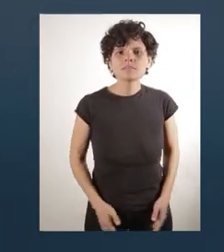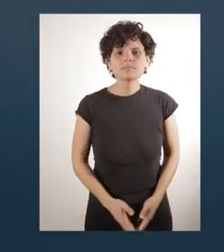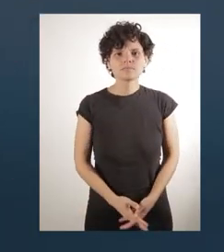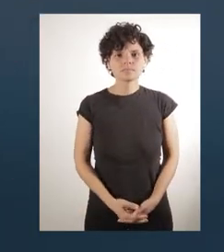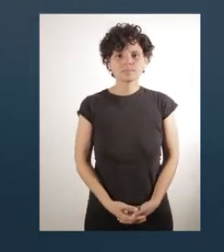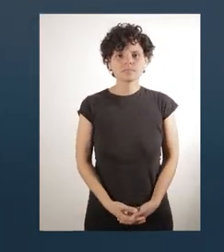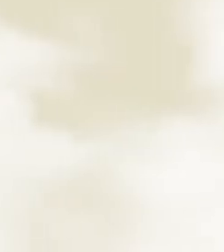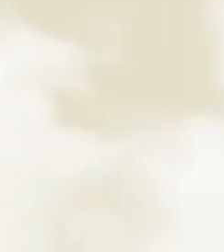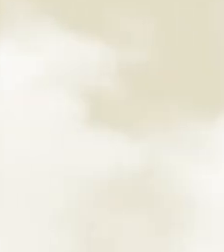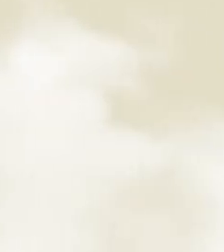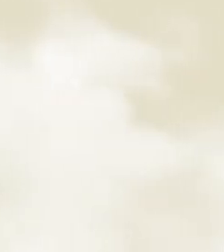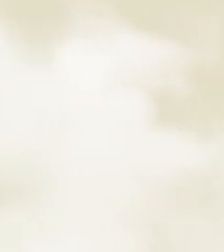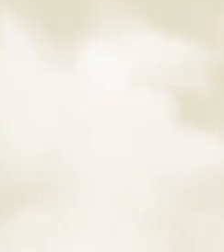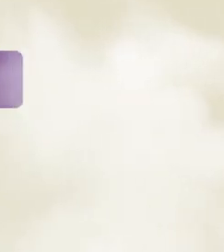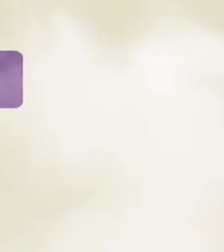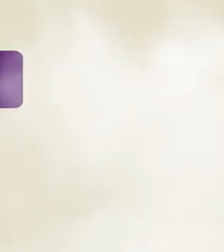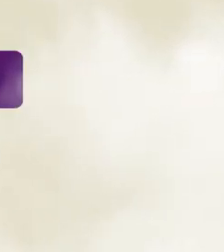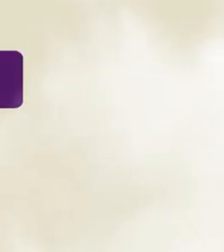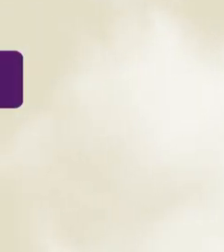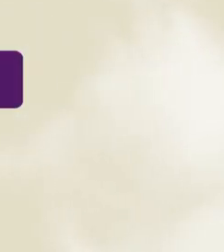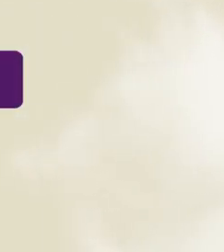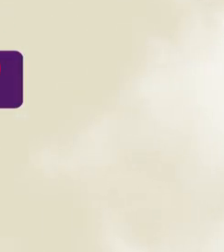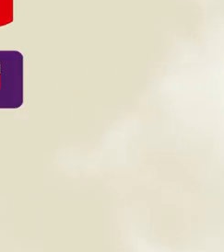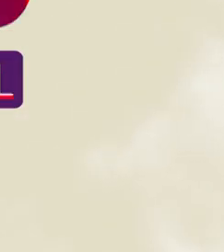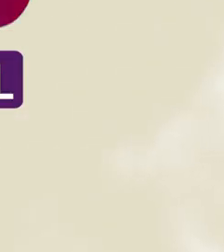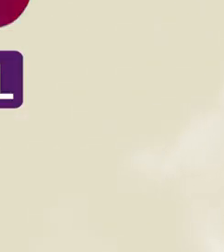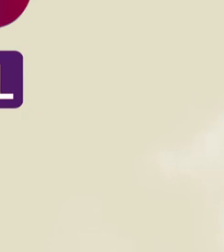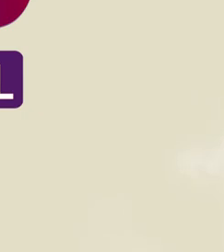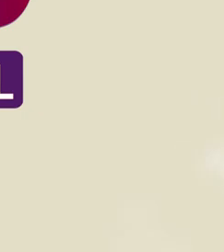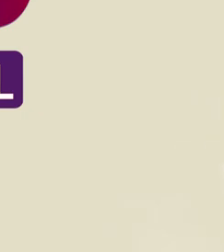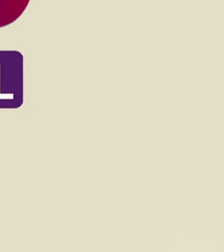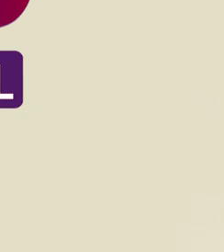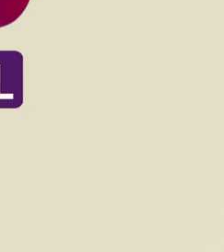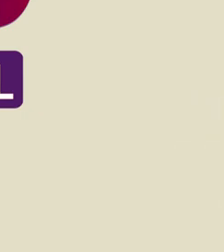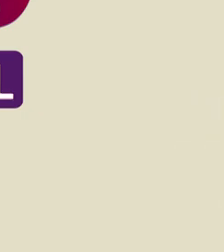¡Qué cajolía! Gracias.